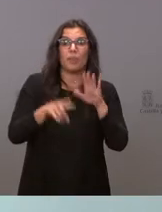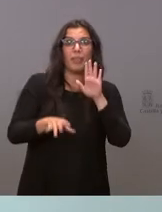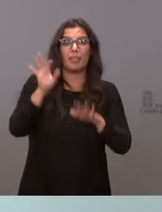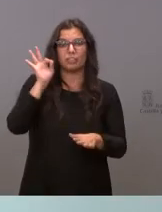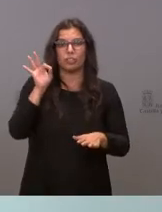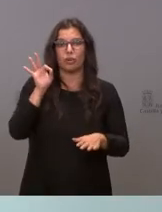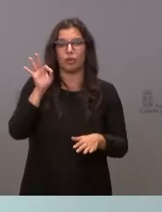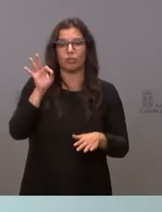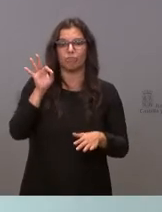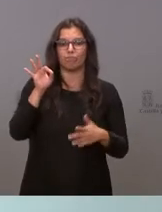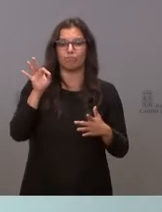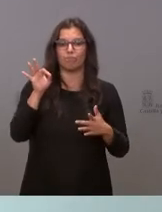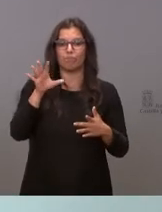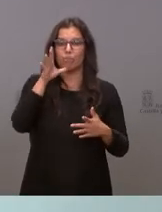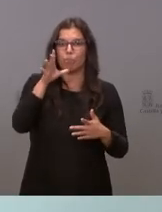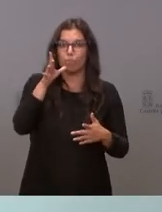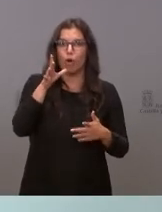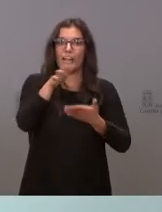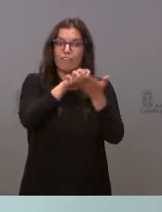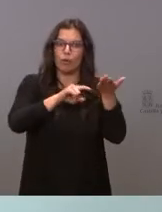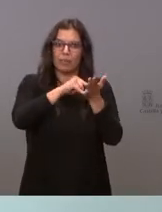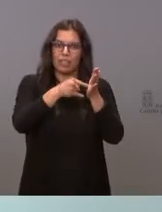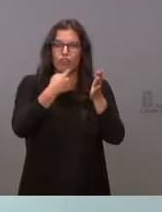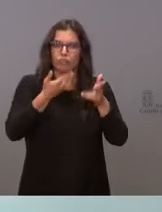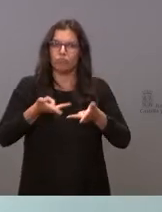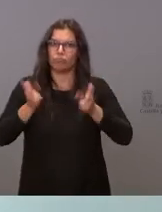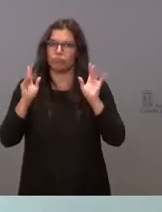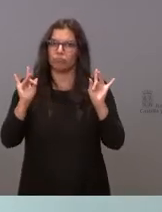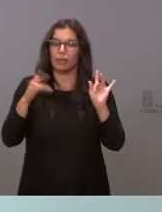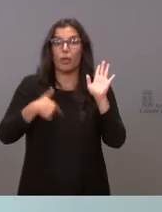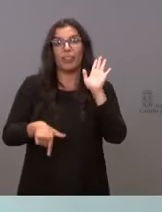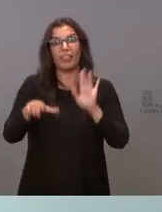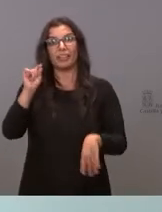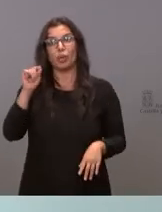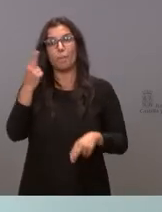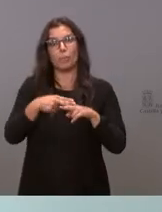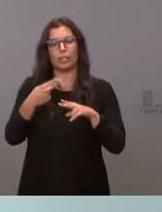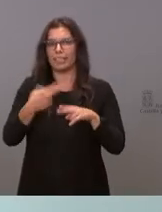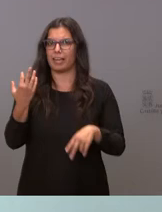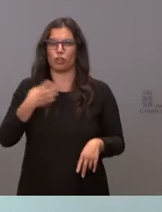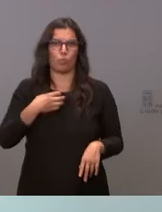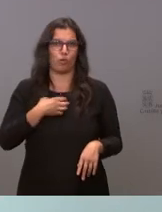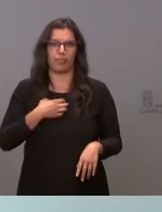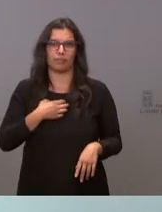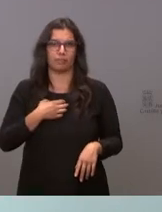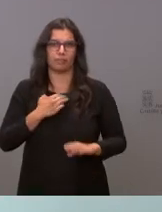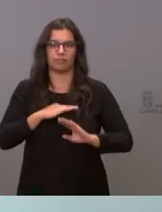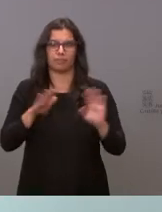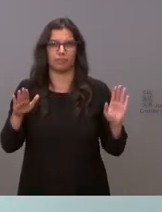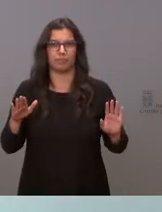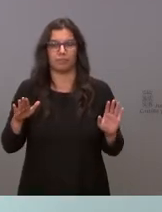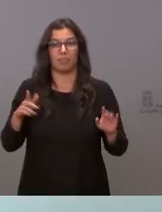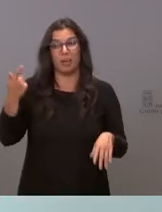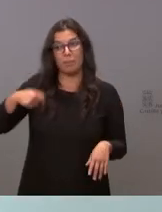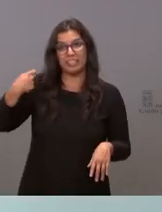en base a informes técnicos, no una decisión política. No tiene que ser el